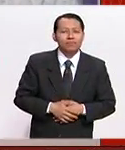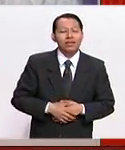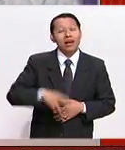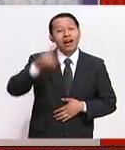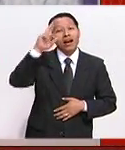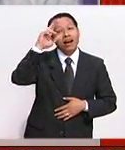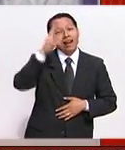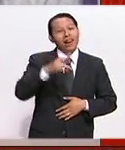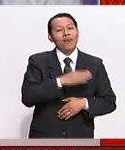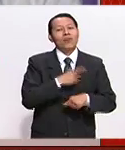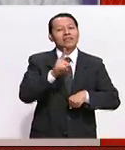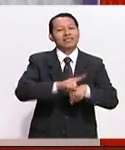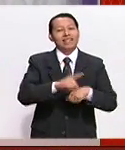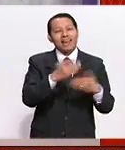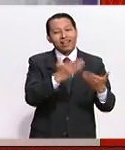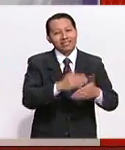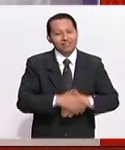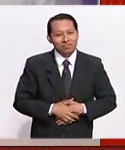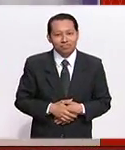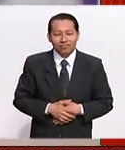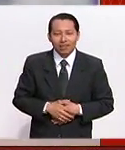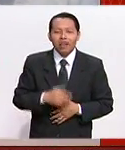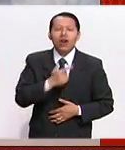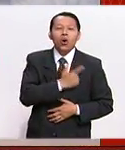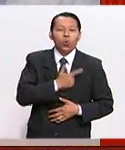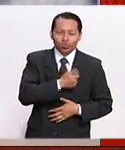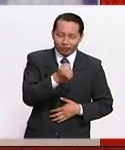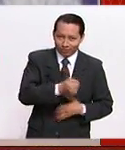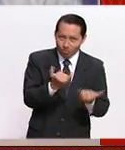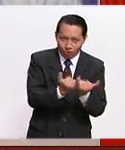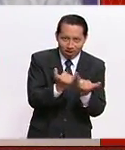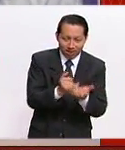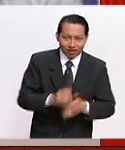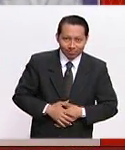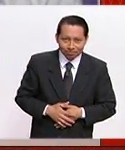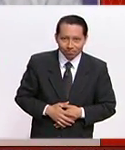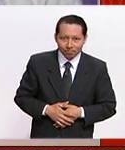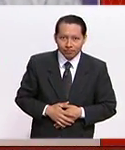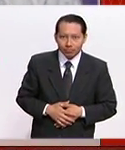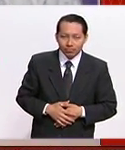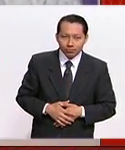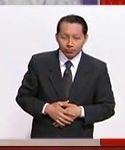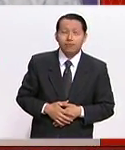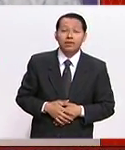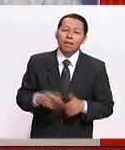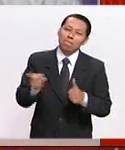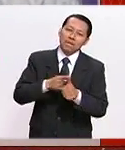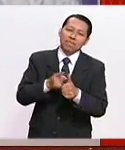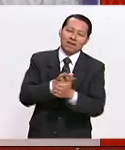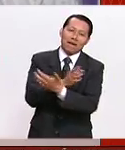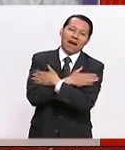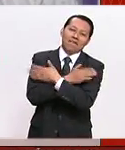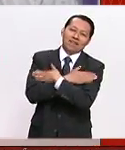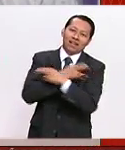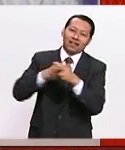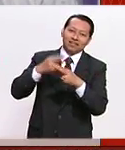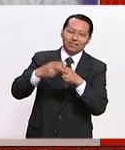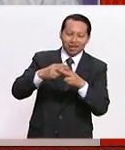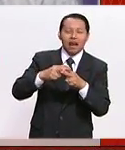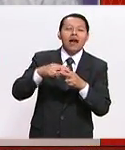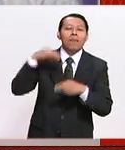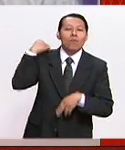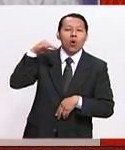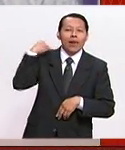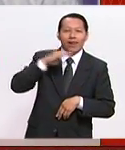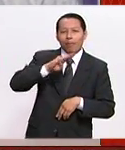tal? Buenos días. Y pues... Un gusto saludarte. Antes que nada un abrazo hasta Morelia, Michoacán.